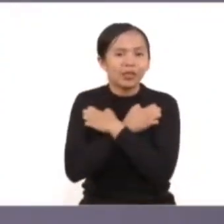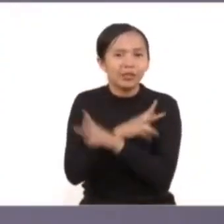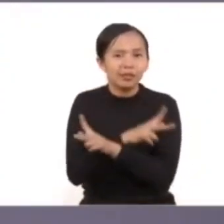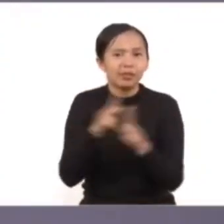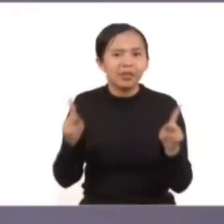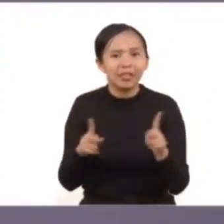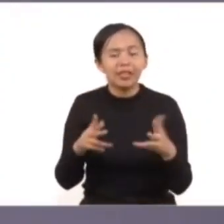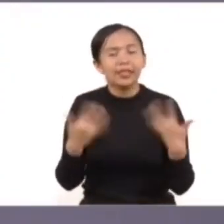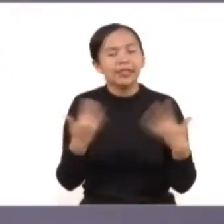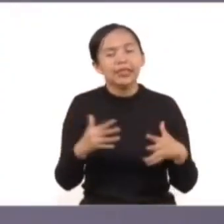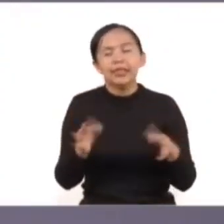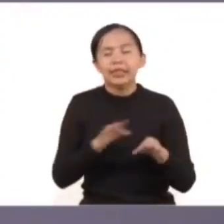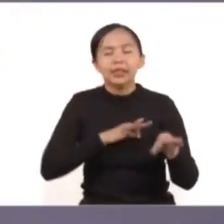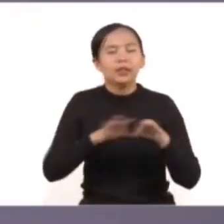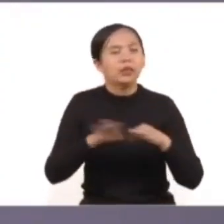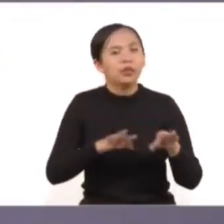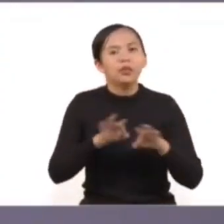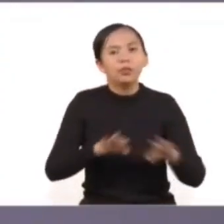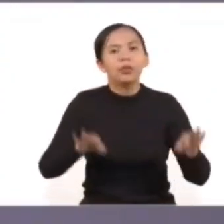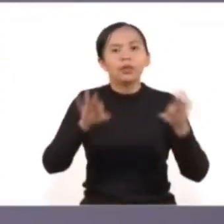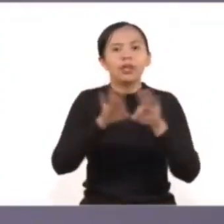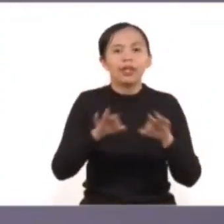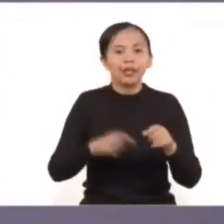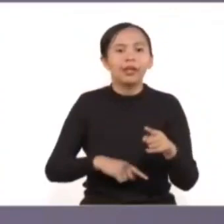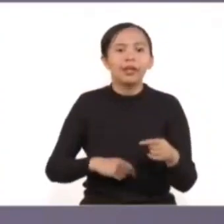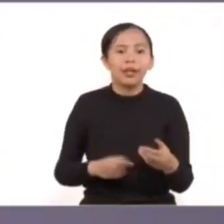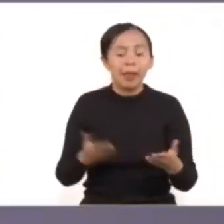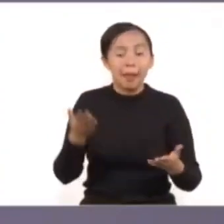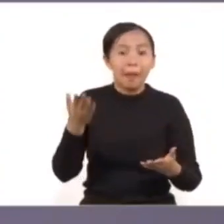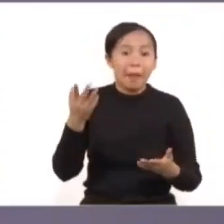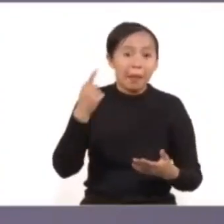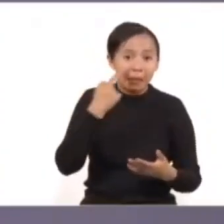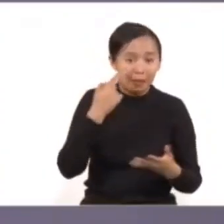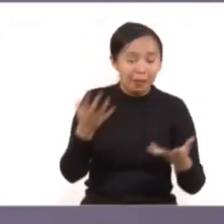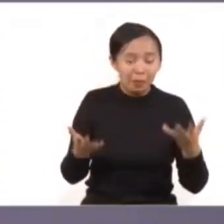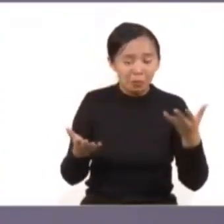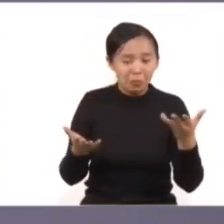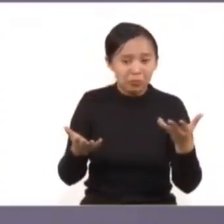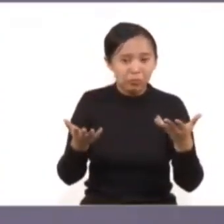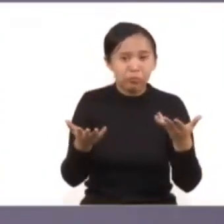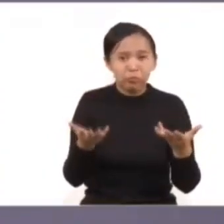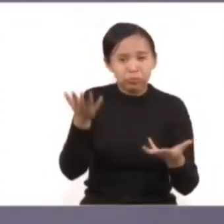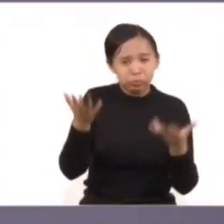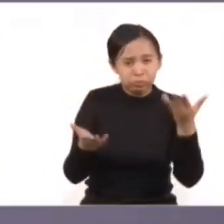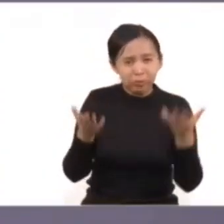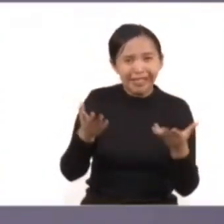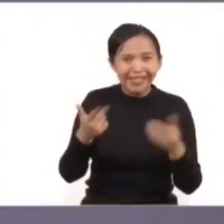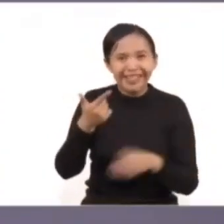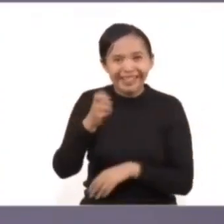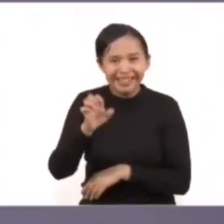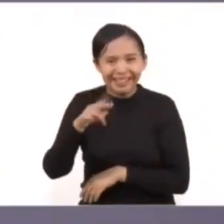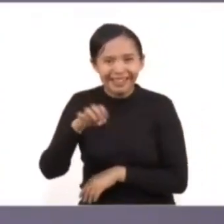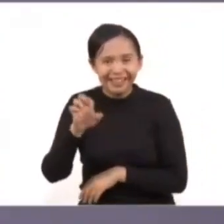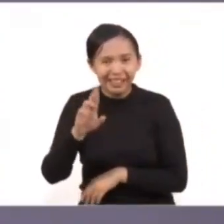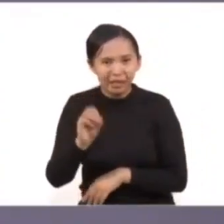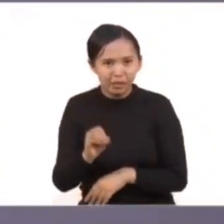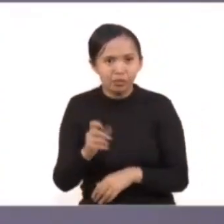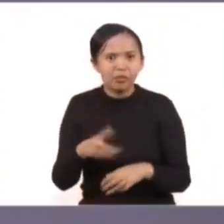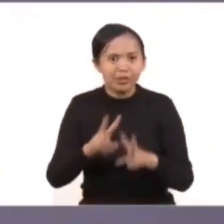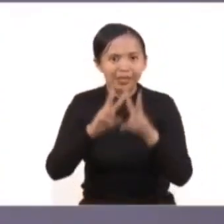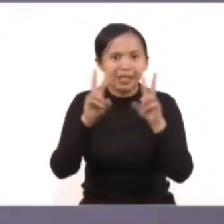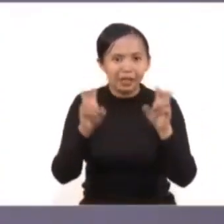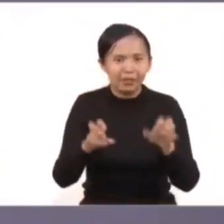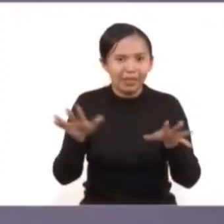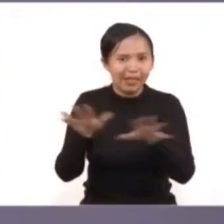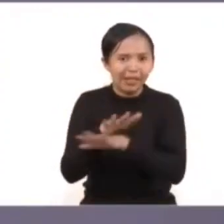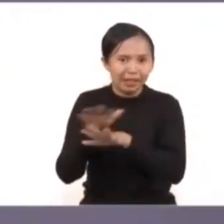enorme labor que desempeñar a propósito de la heterogeneidad con lo que se vive en todas las entidades, lo que pasa respecto de